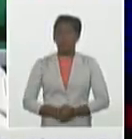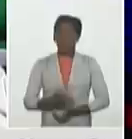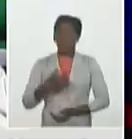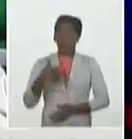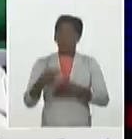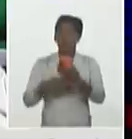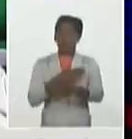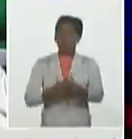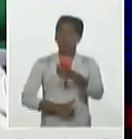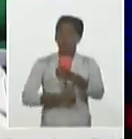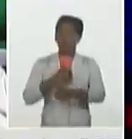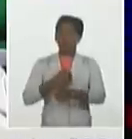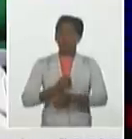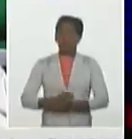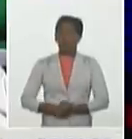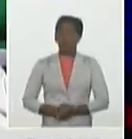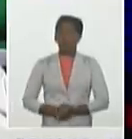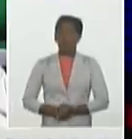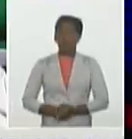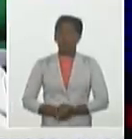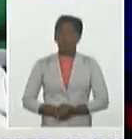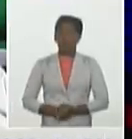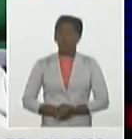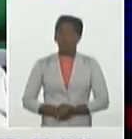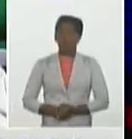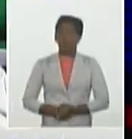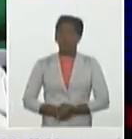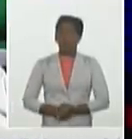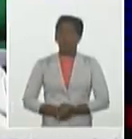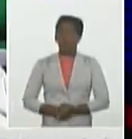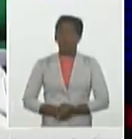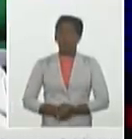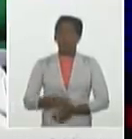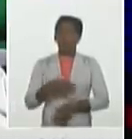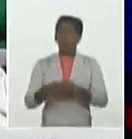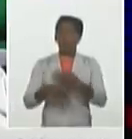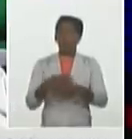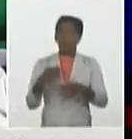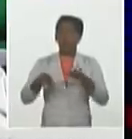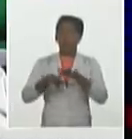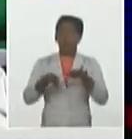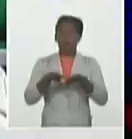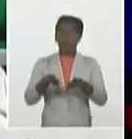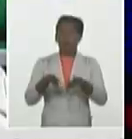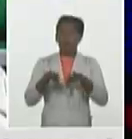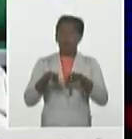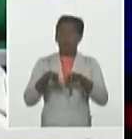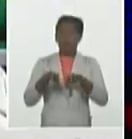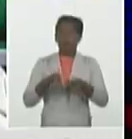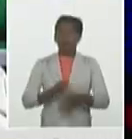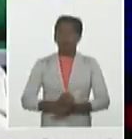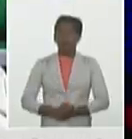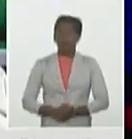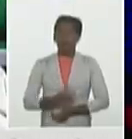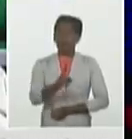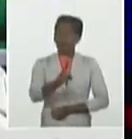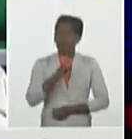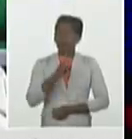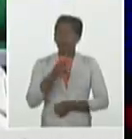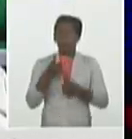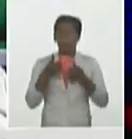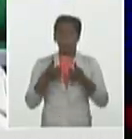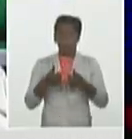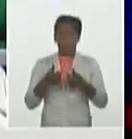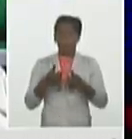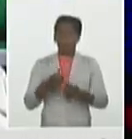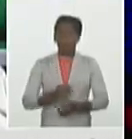y una artritis reumatoidea. Inicialmente, asintomática también, al comienzo